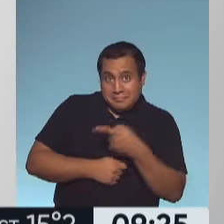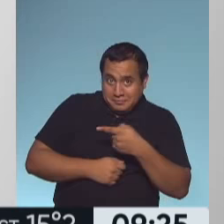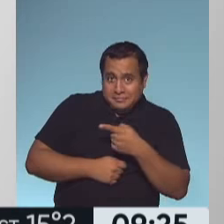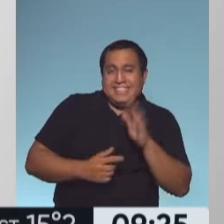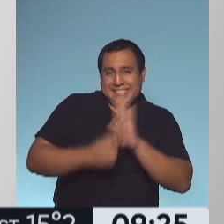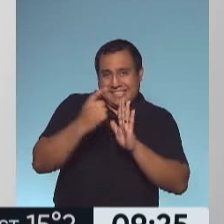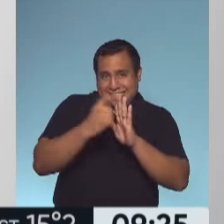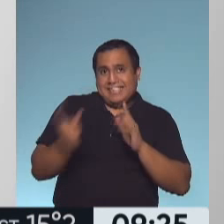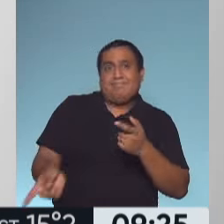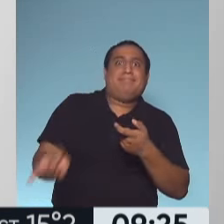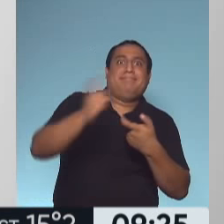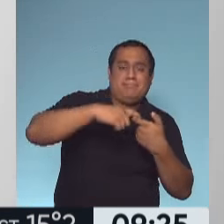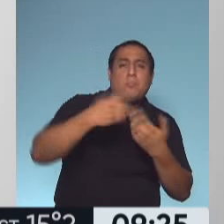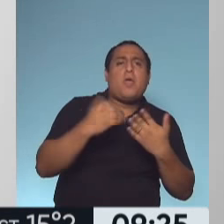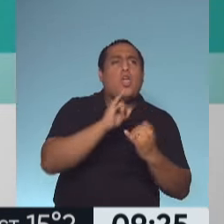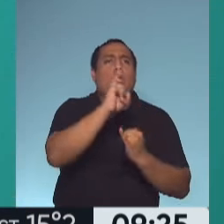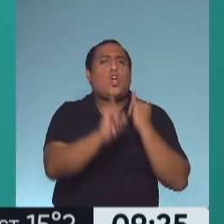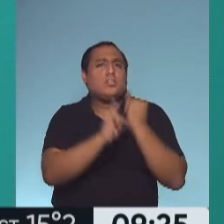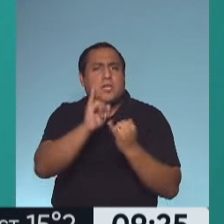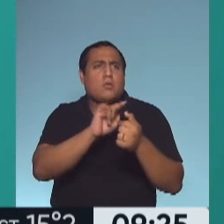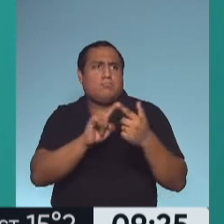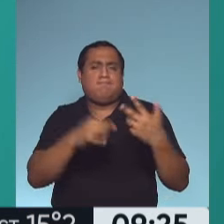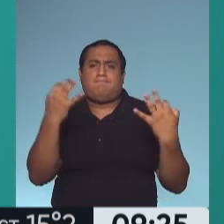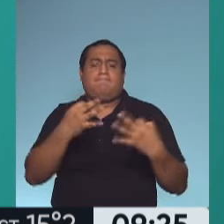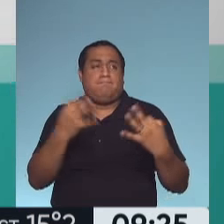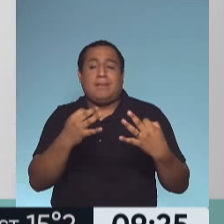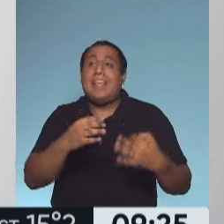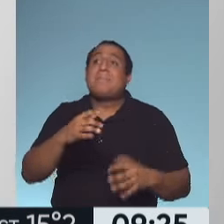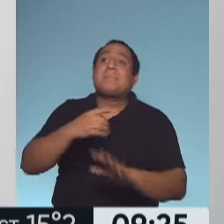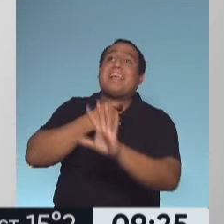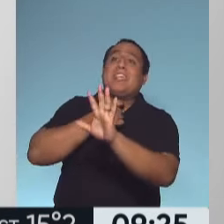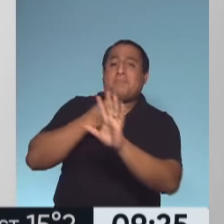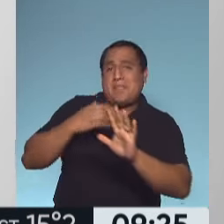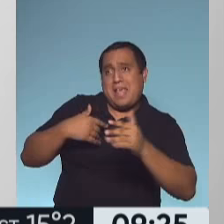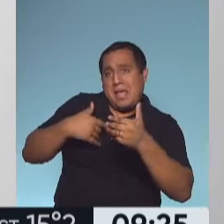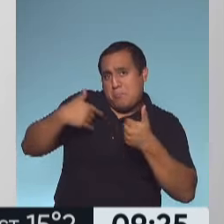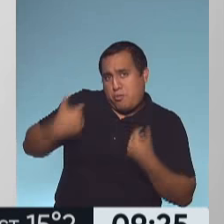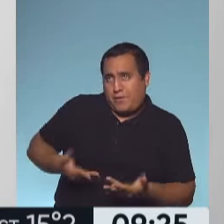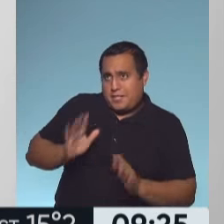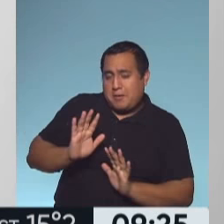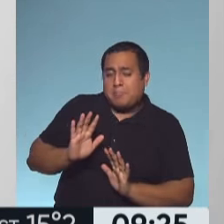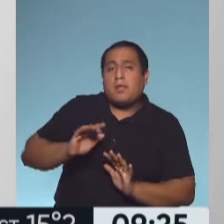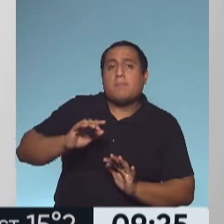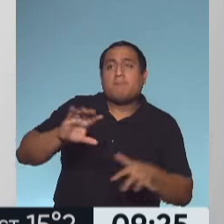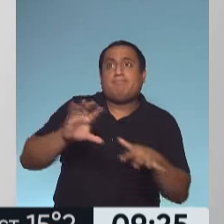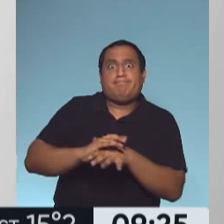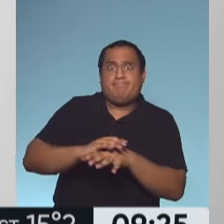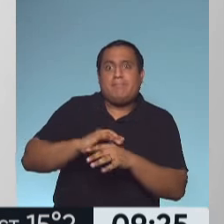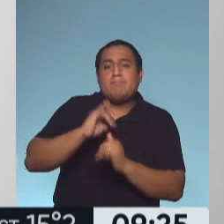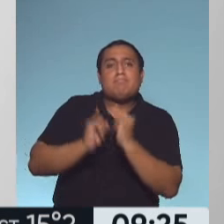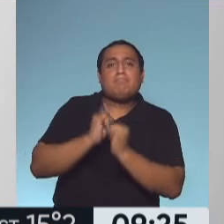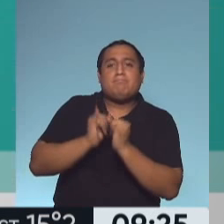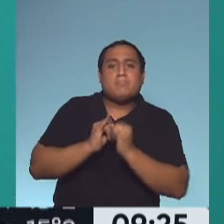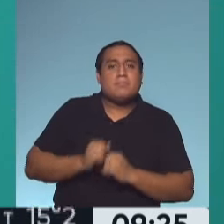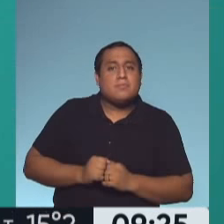Nati, que siempre tiene excelentes consejos y un gran acompañamiento. Sí. Quiero aprovechar, a propósito de esto, que estamos haciendo